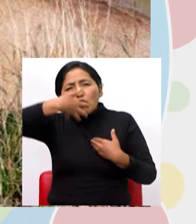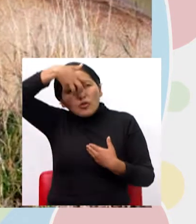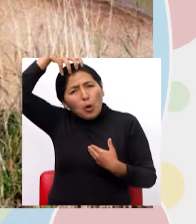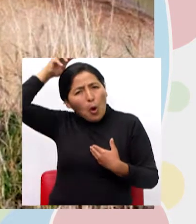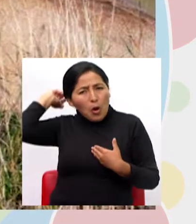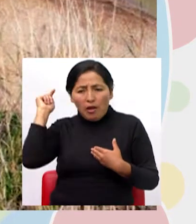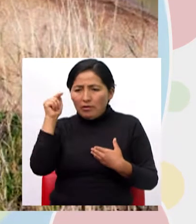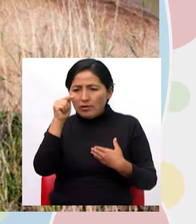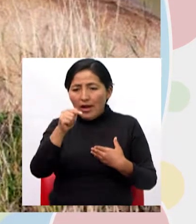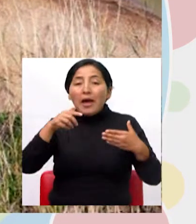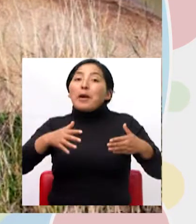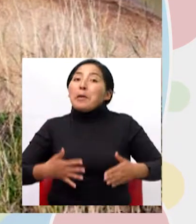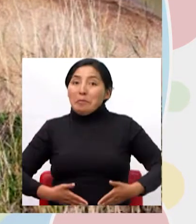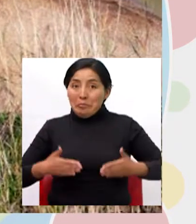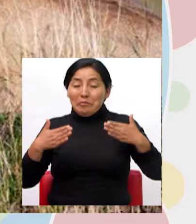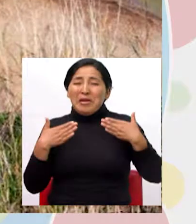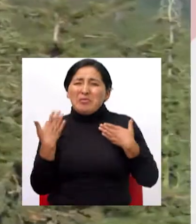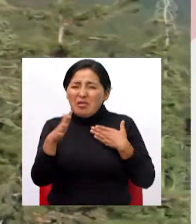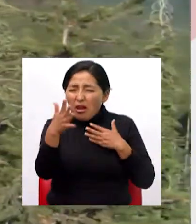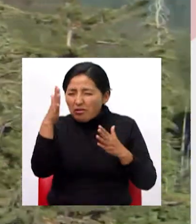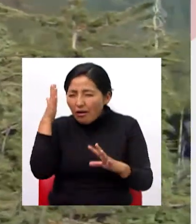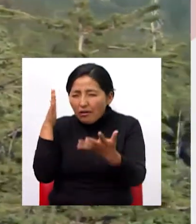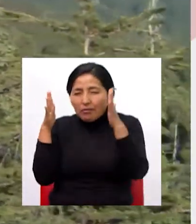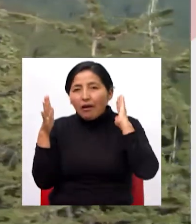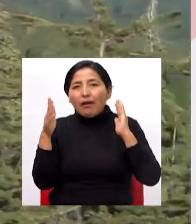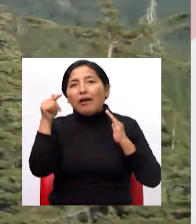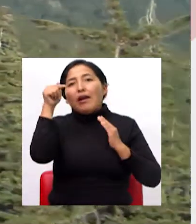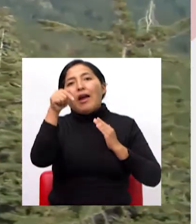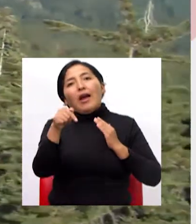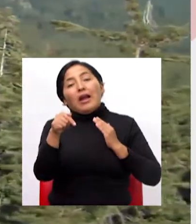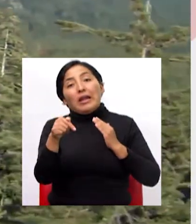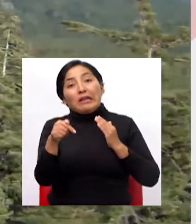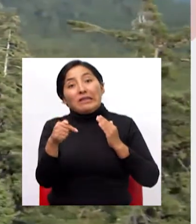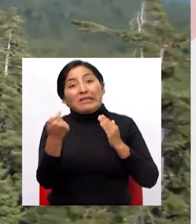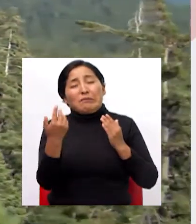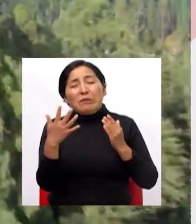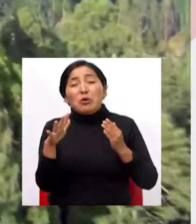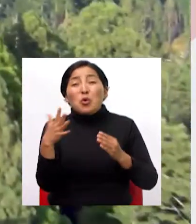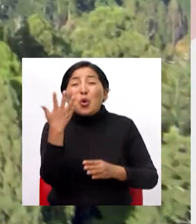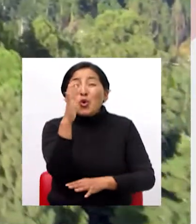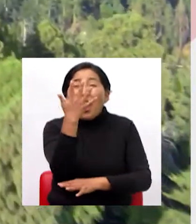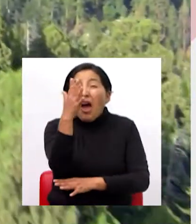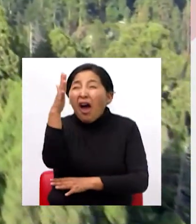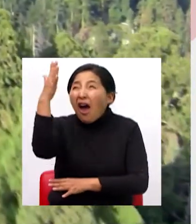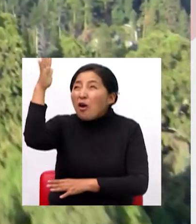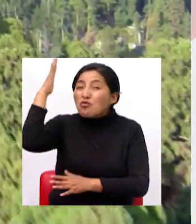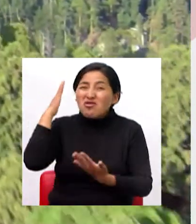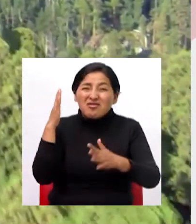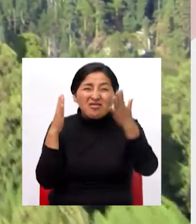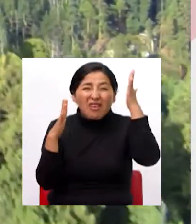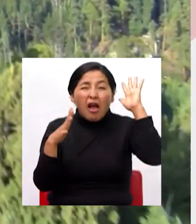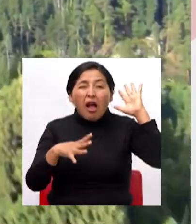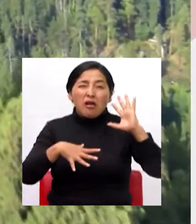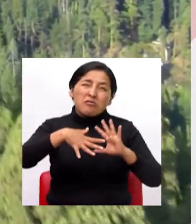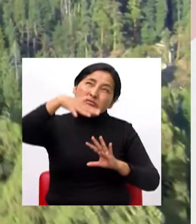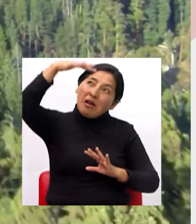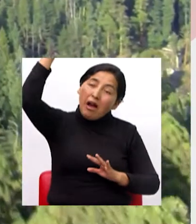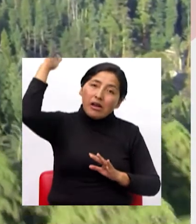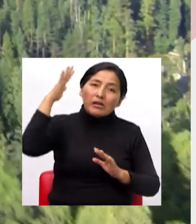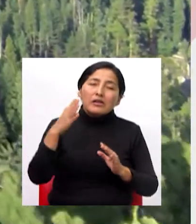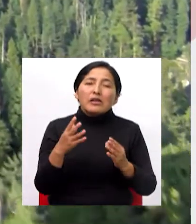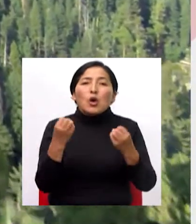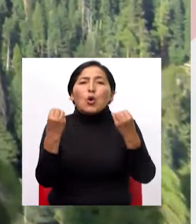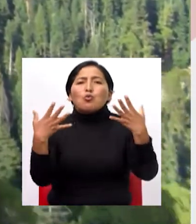nos dicen que los árboles son enormes, muy altos, hay bastante vegetación, bastante